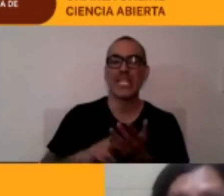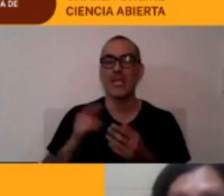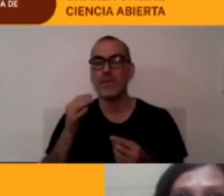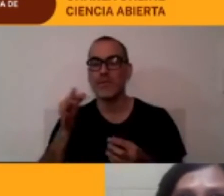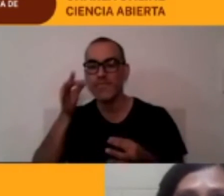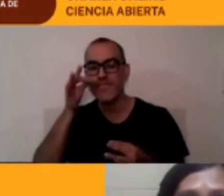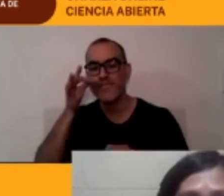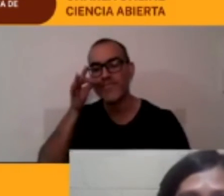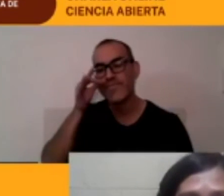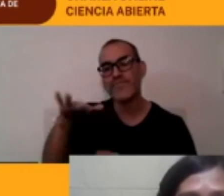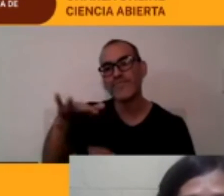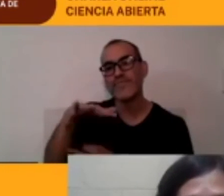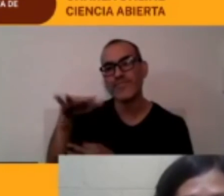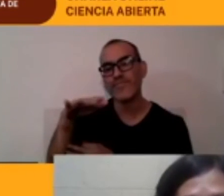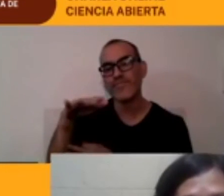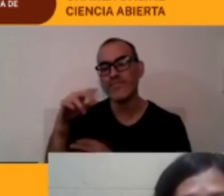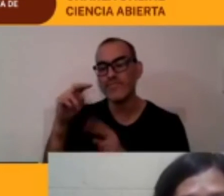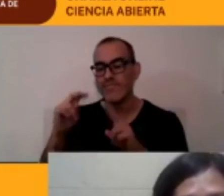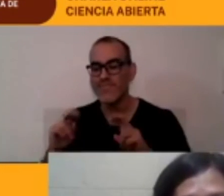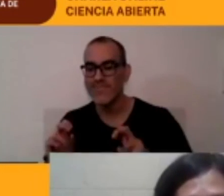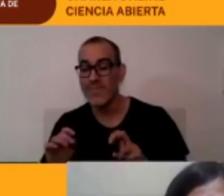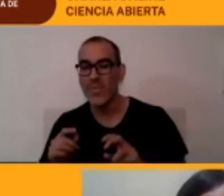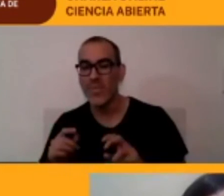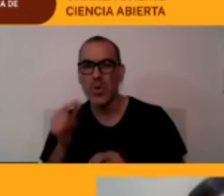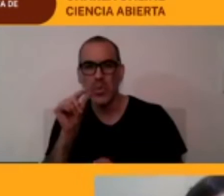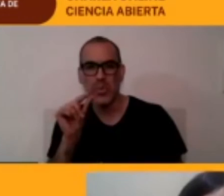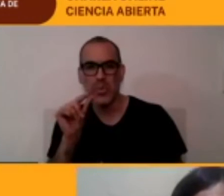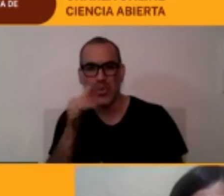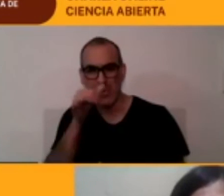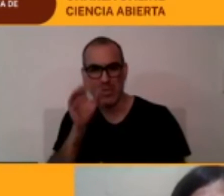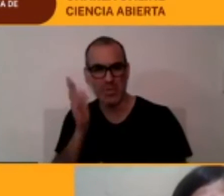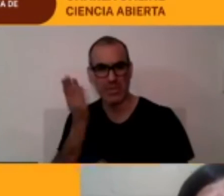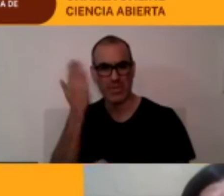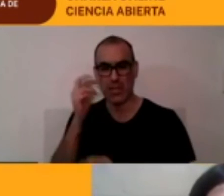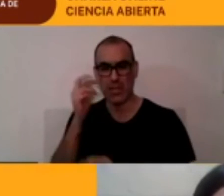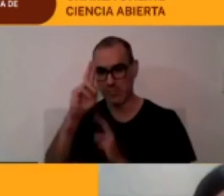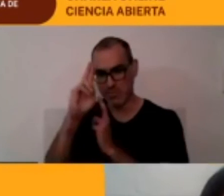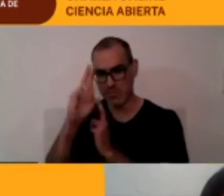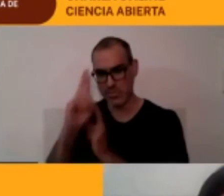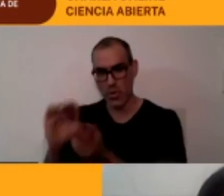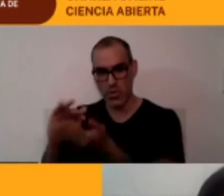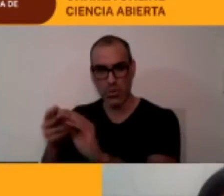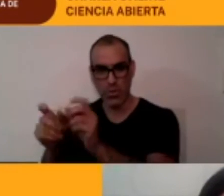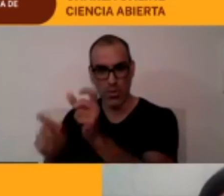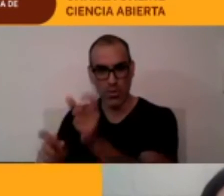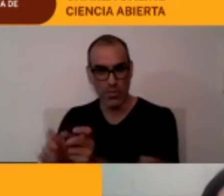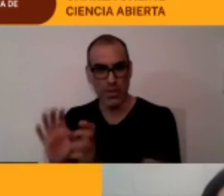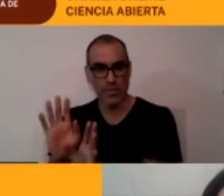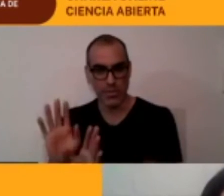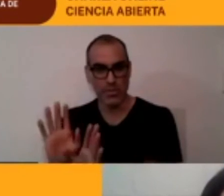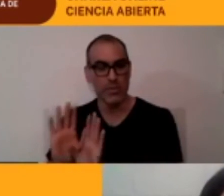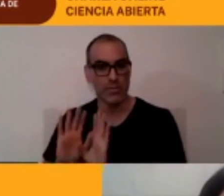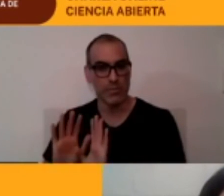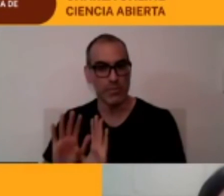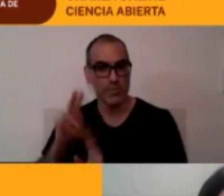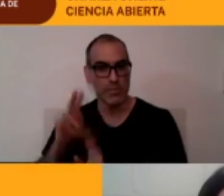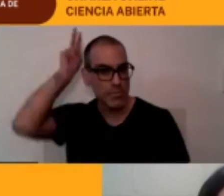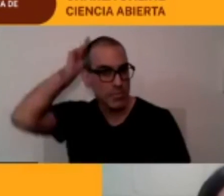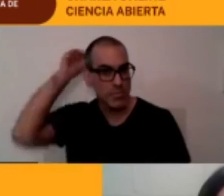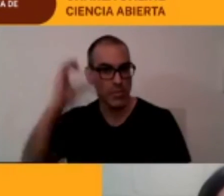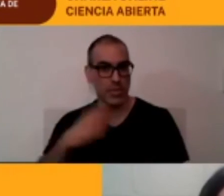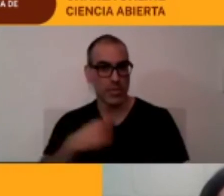poco fueron reconocidos creo que el mes pasado fueron reconocidos como comunidad ¿verdad? y recién ahora se está